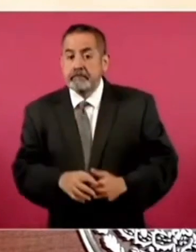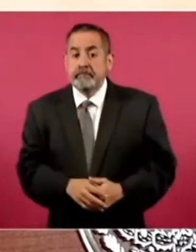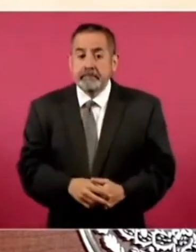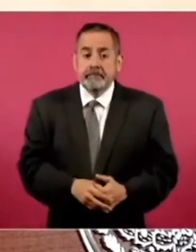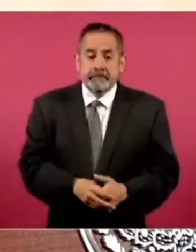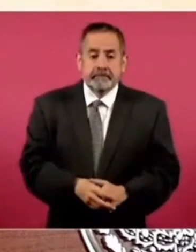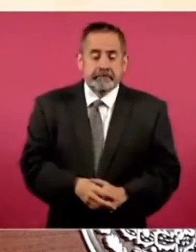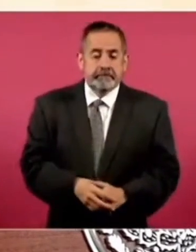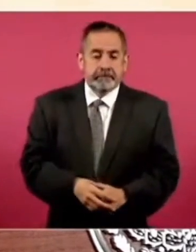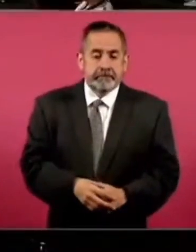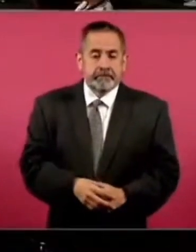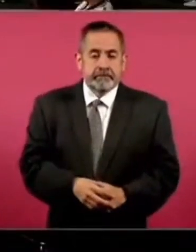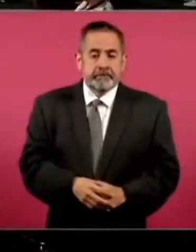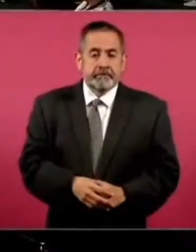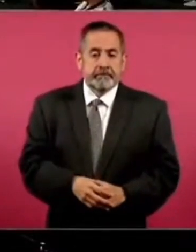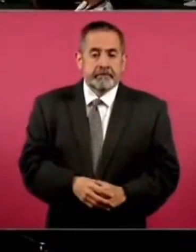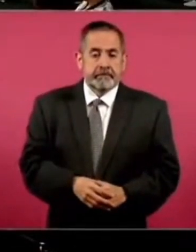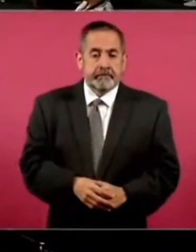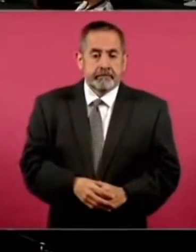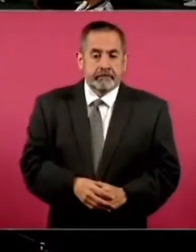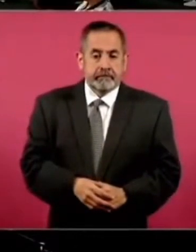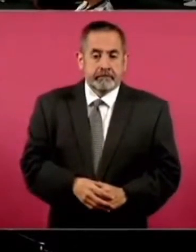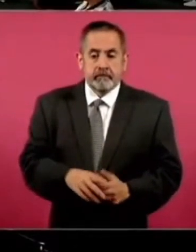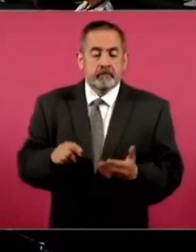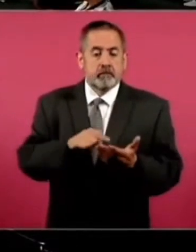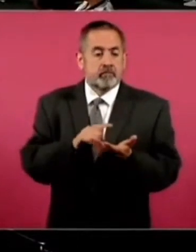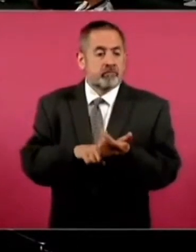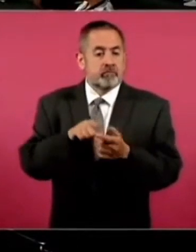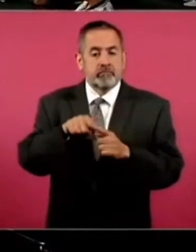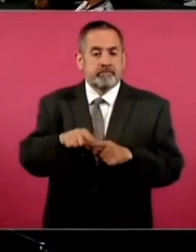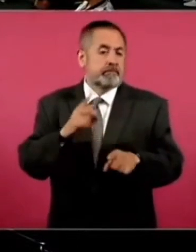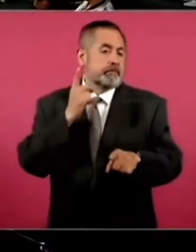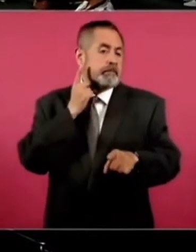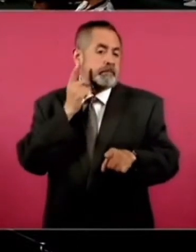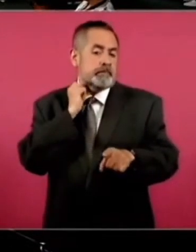No El legislativo.